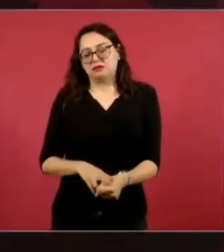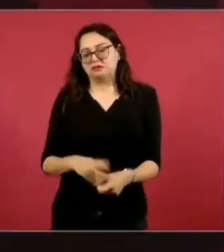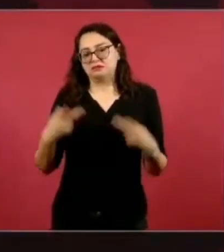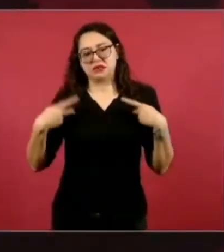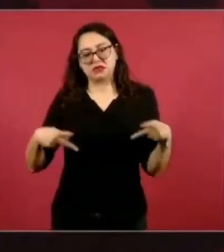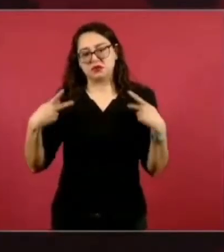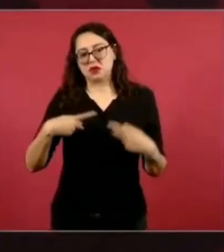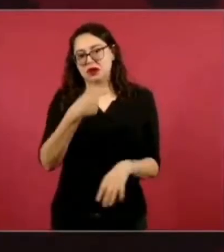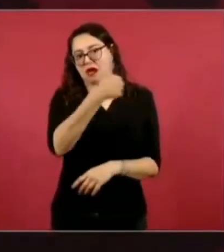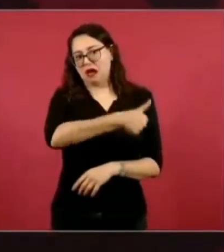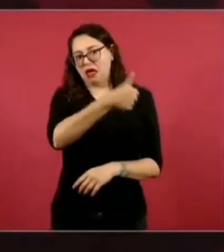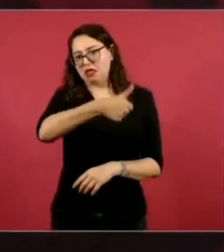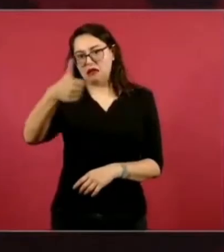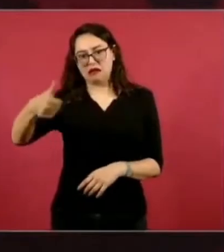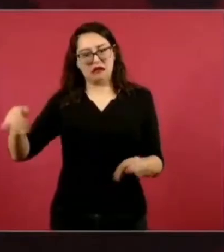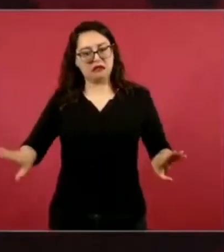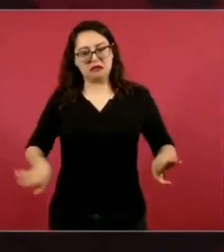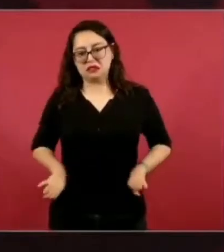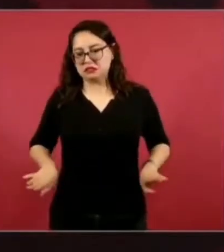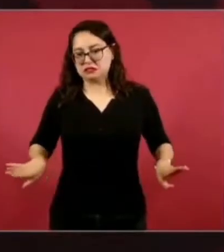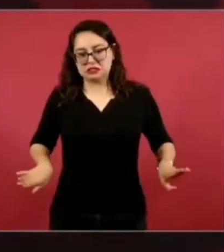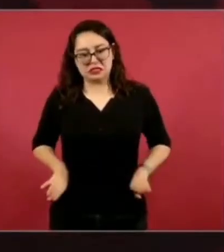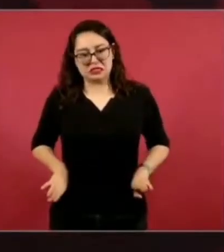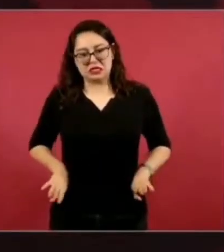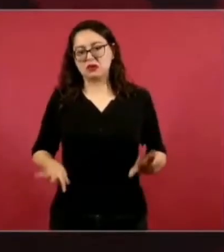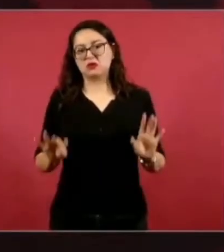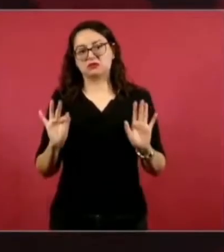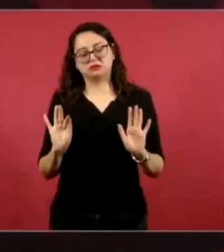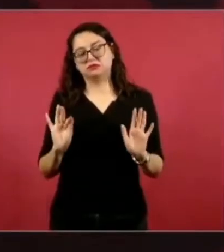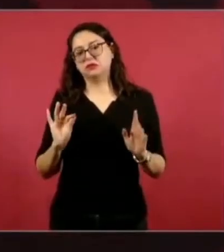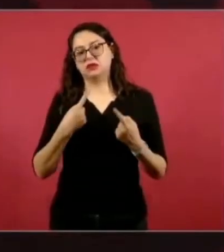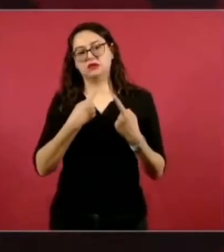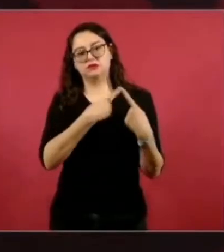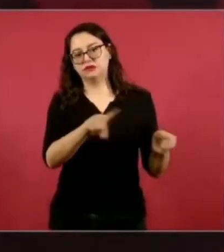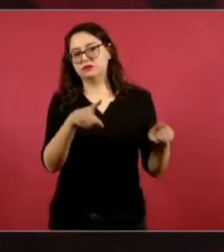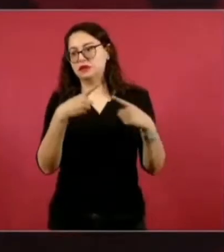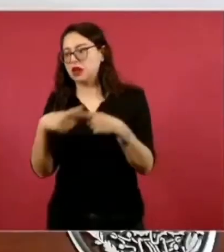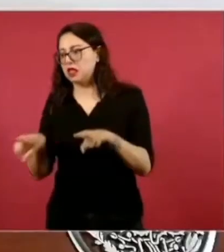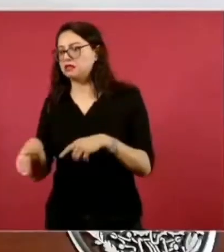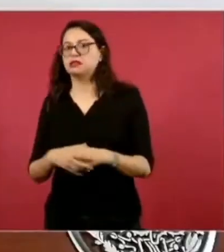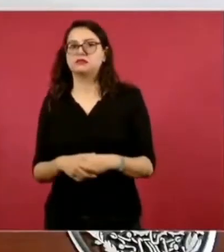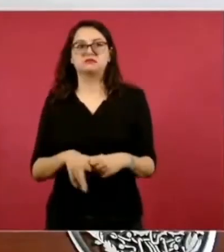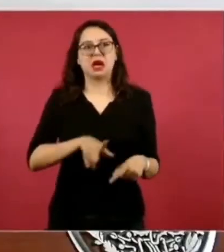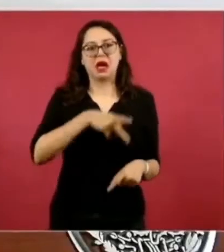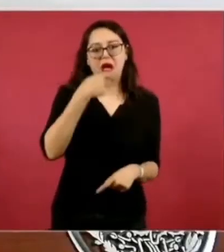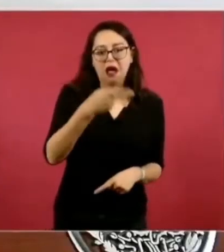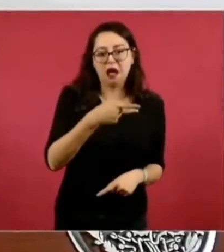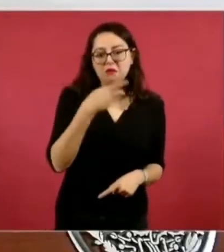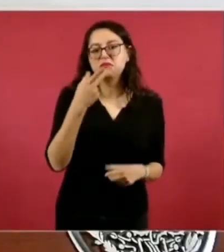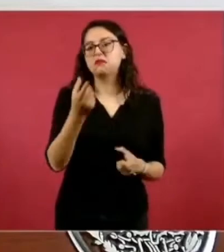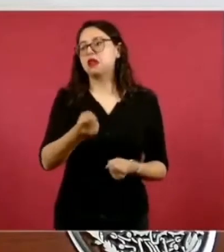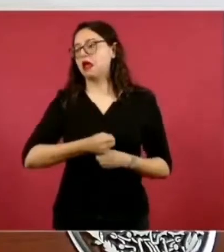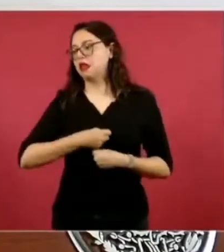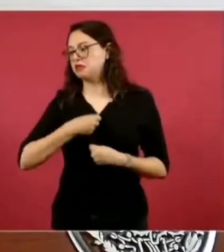de hablar, de expresarse, de